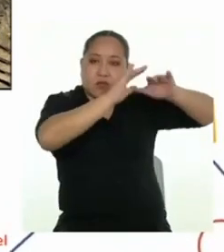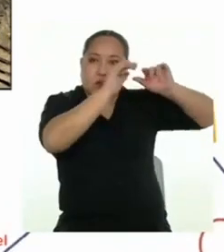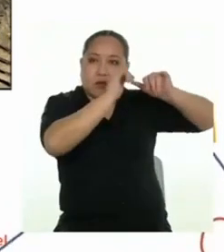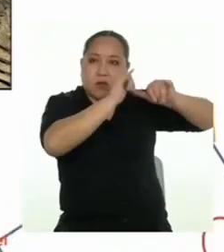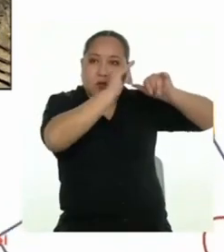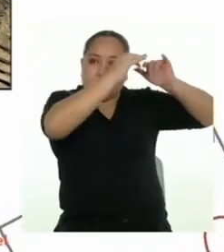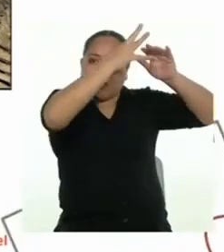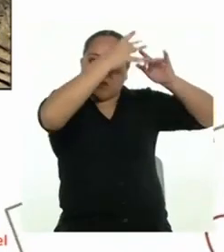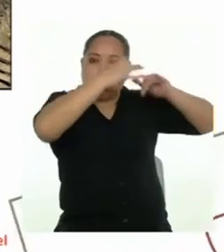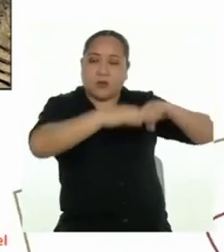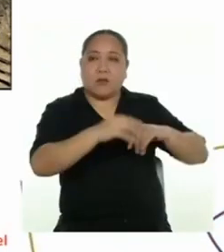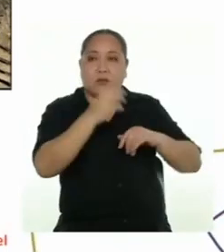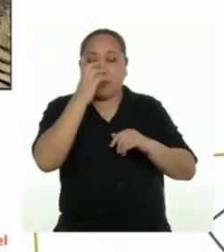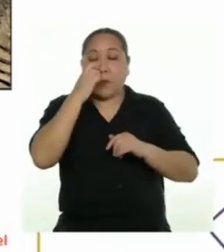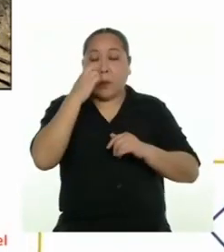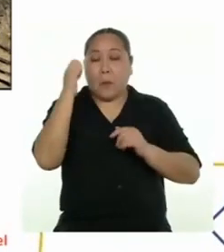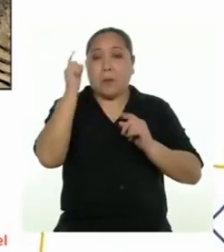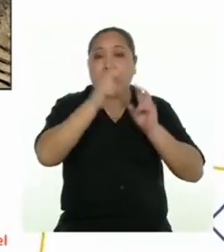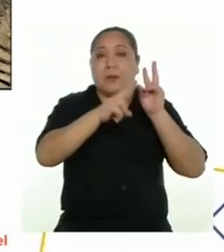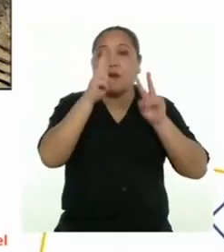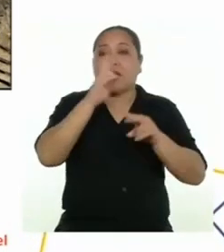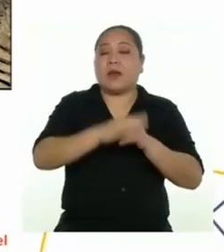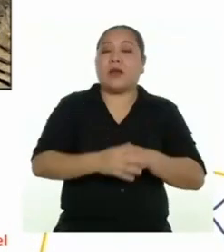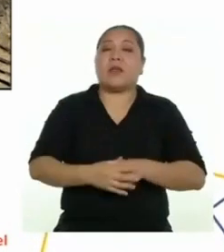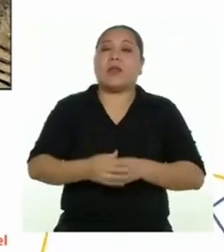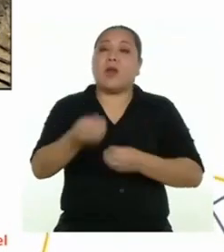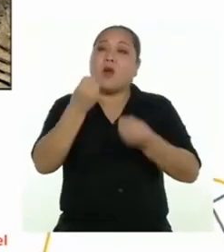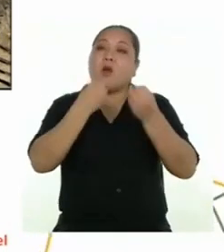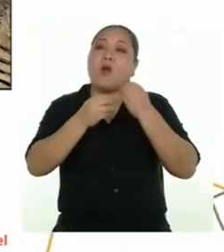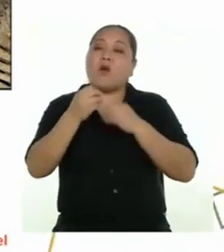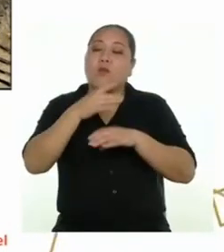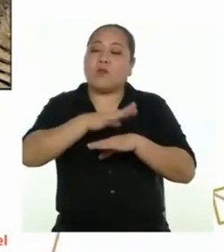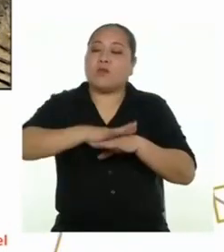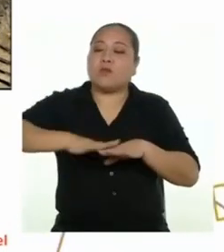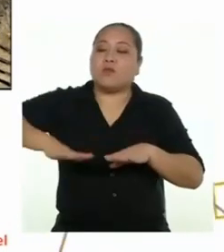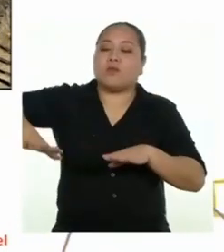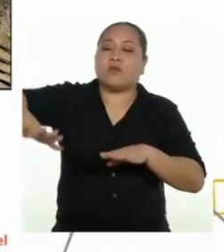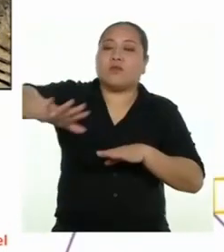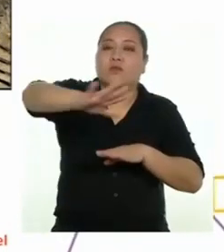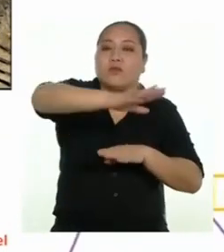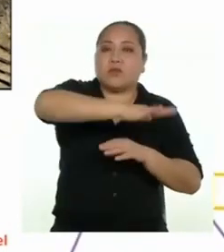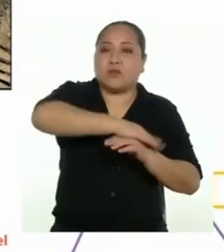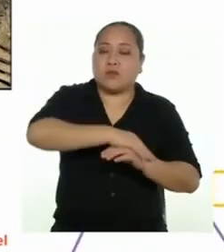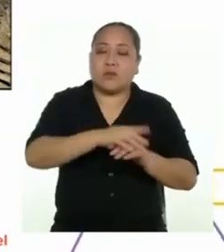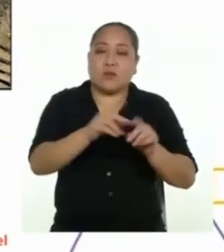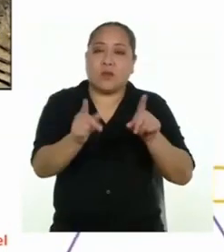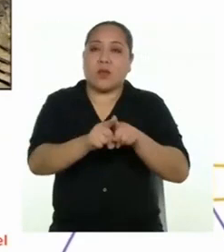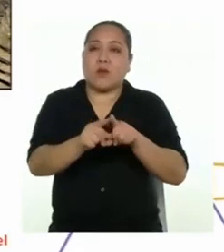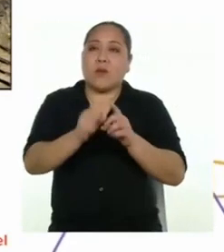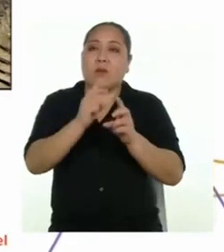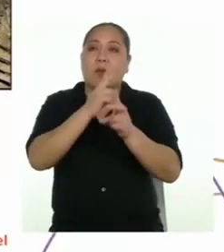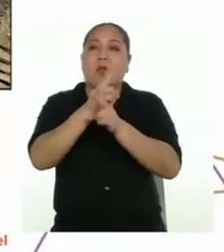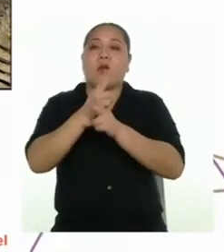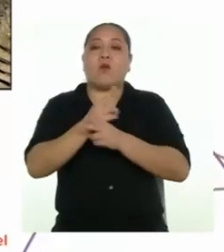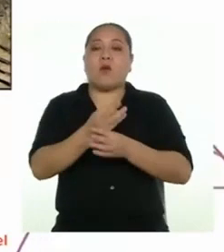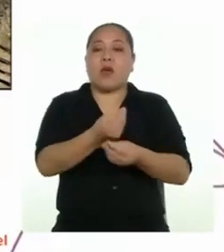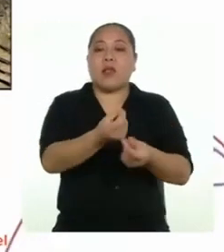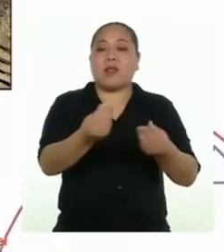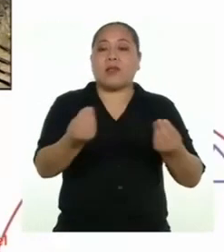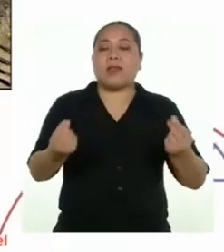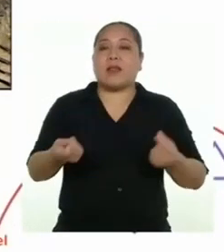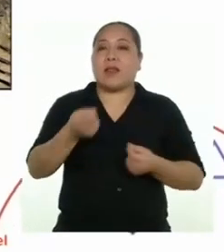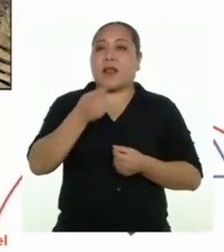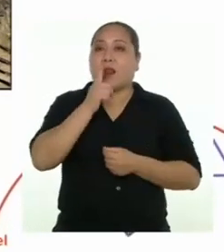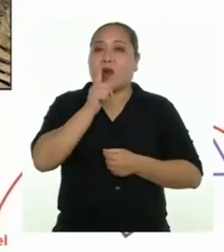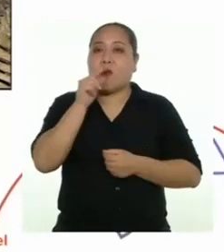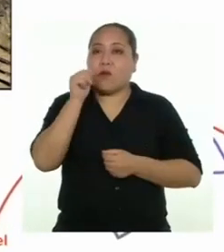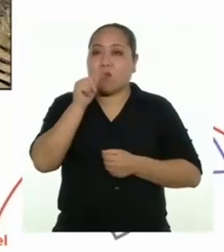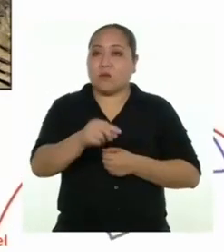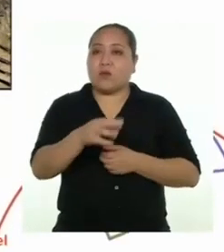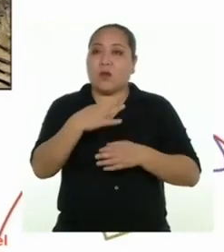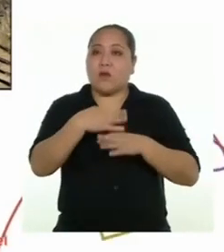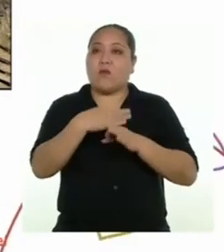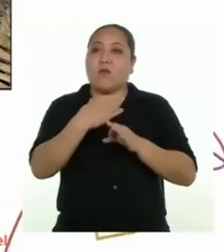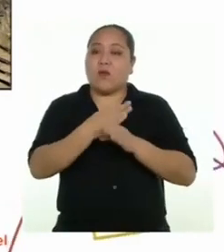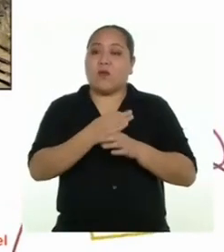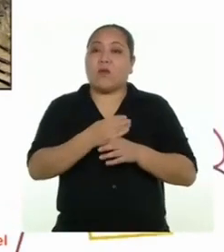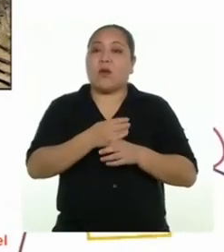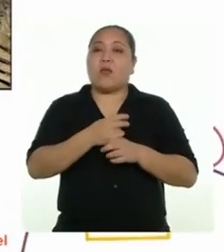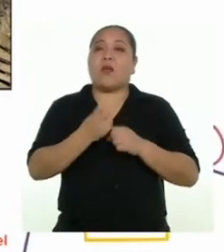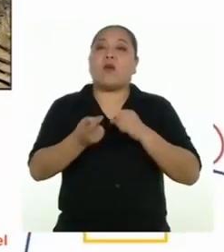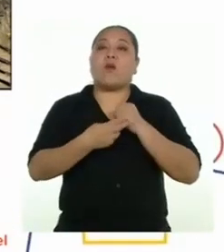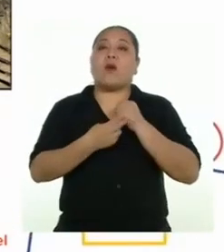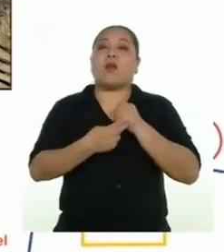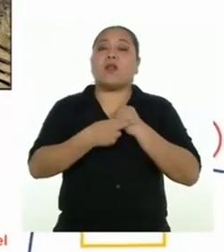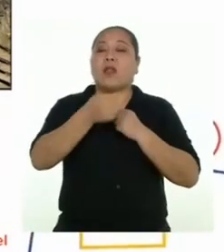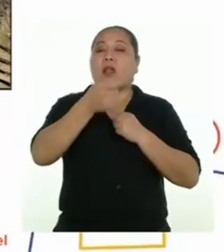recrear la flor y la fauna y alimentar la napa freática. También para conservar el suelo y el agua como una recarga acuífera.